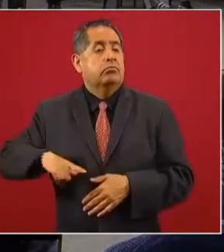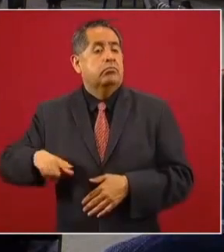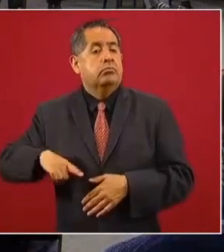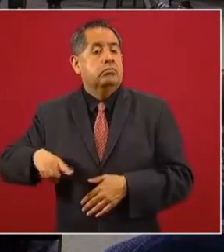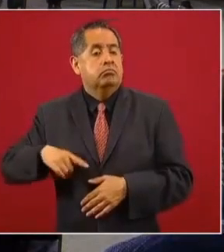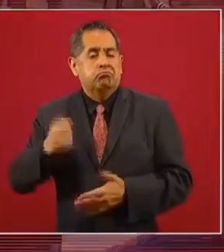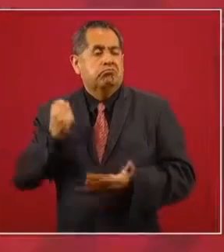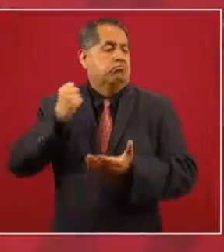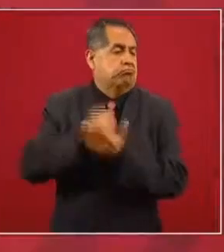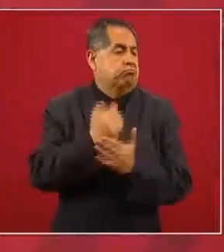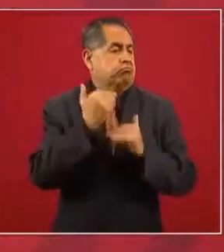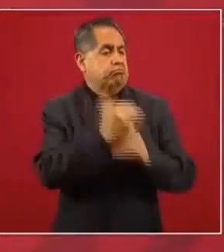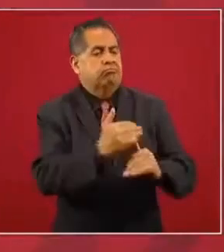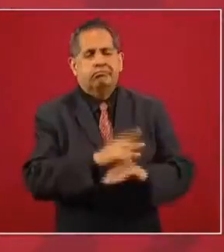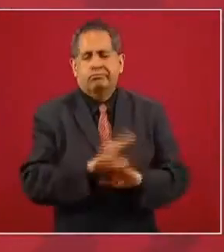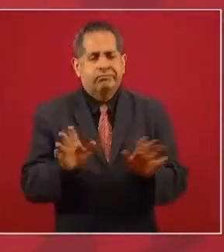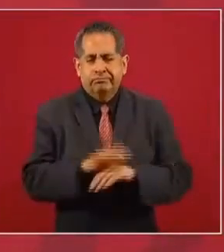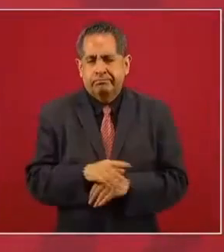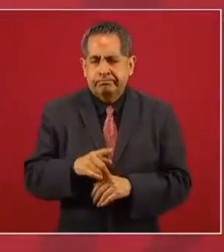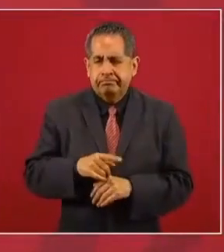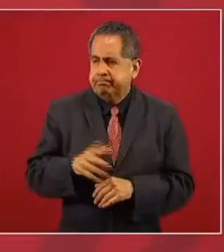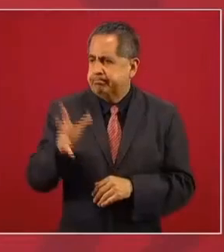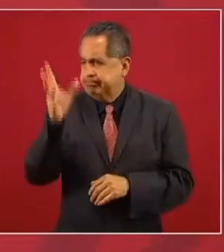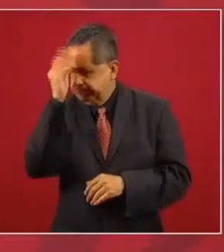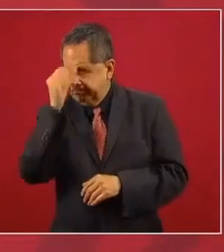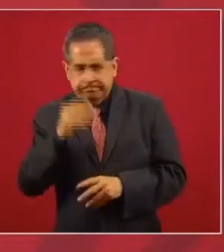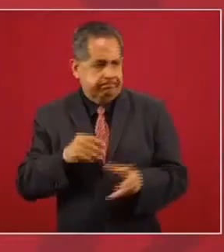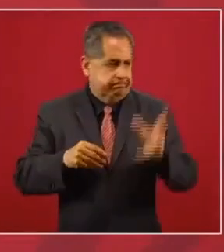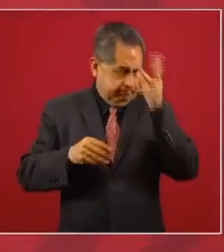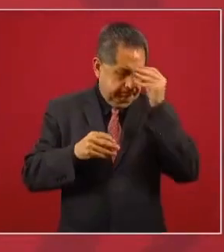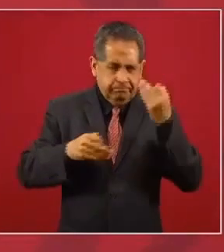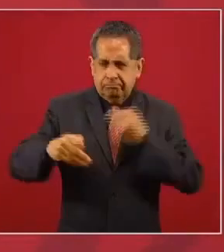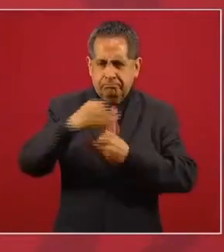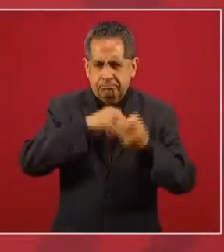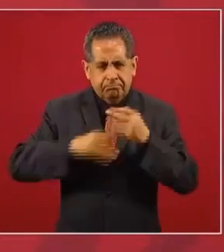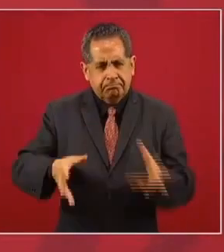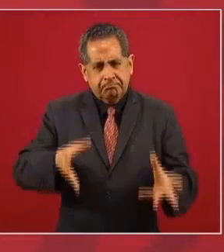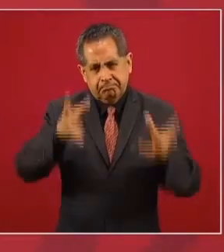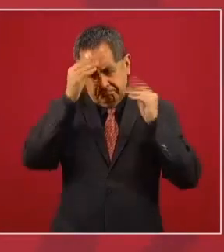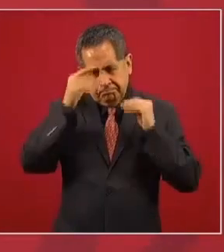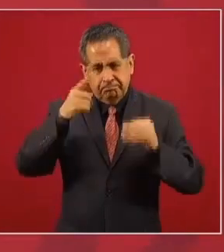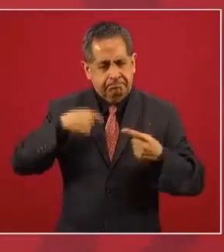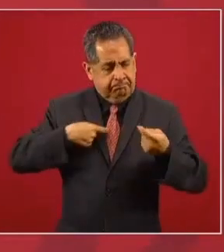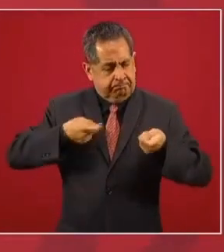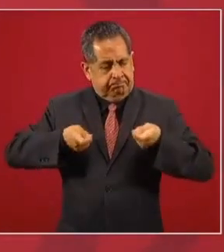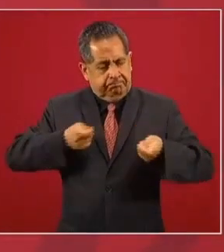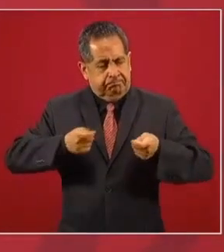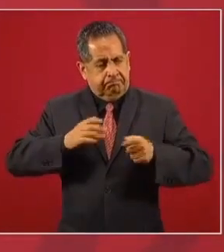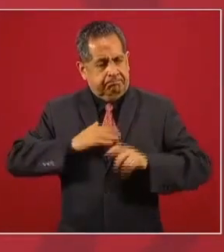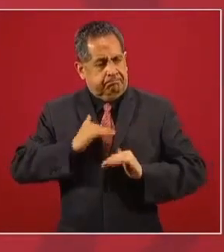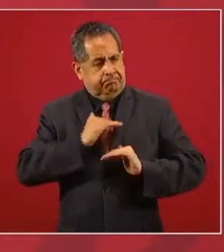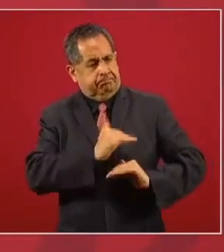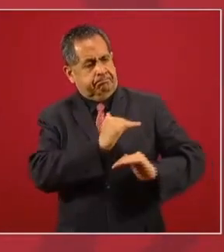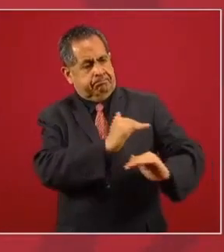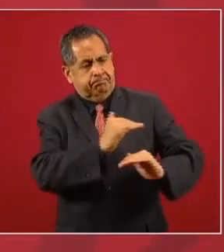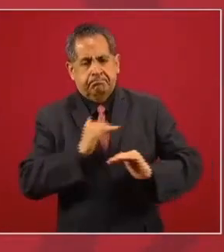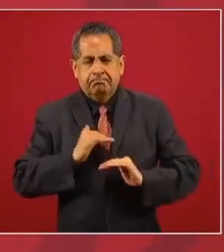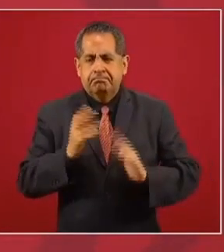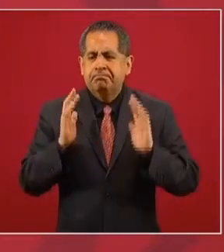Sino aprender todos a autolimitarnos,